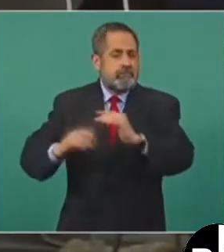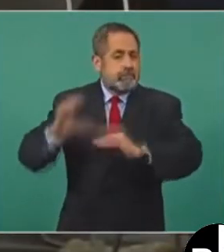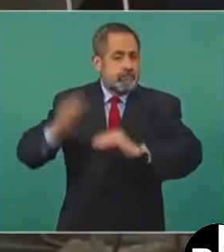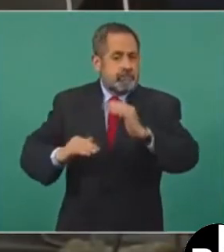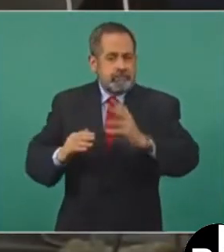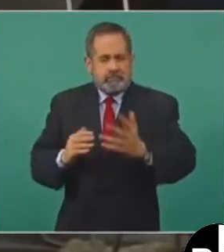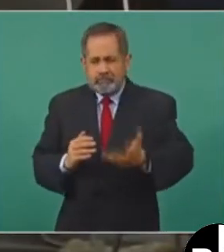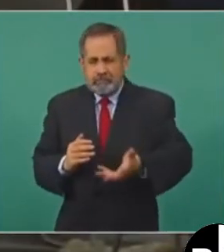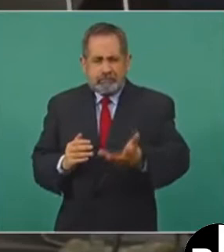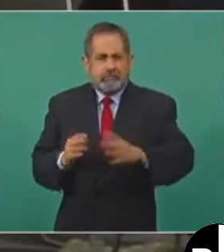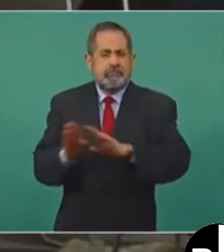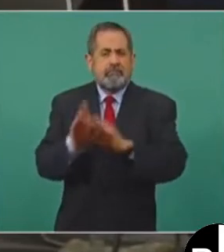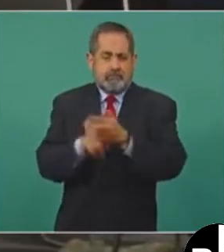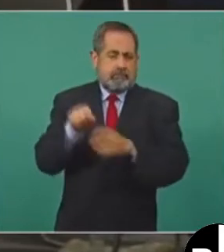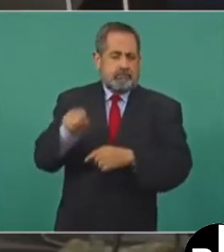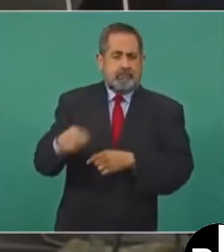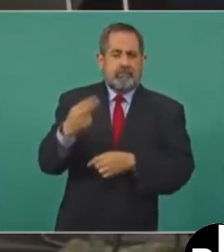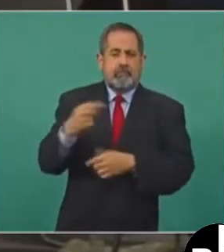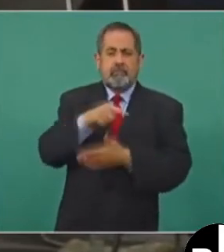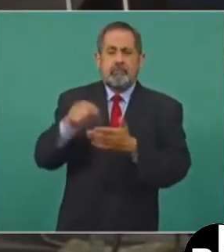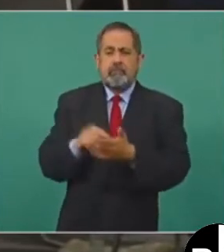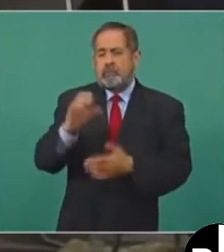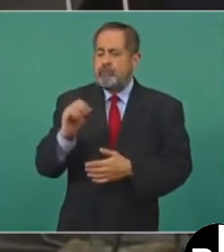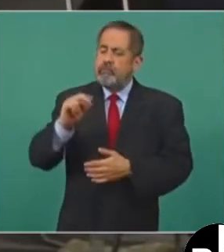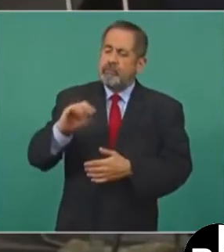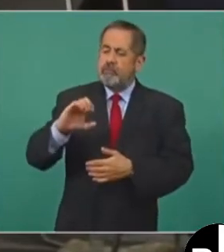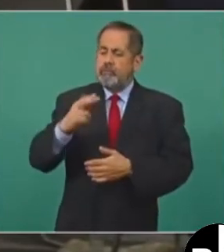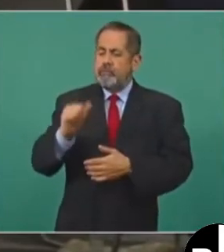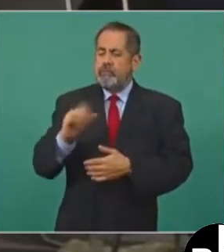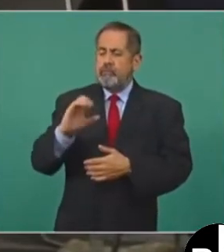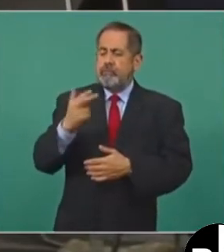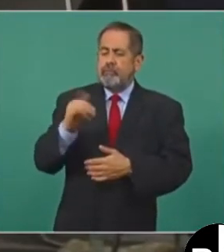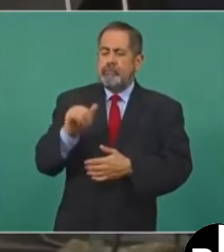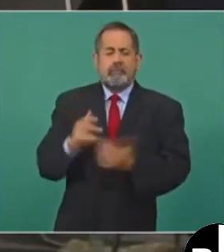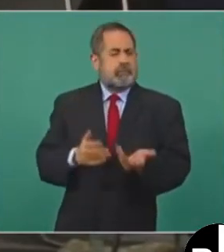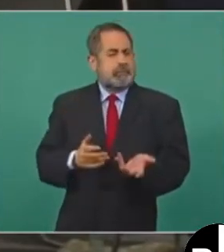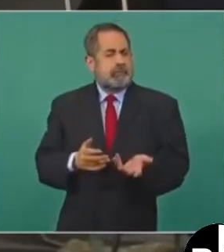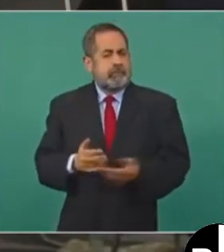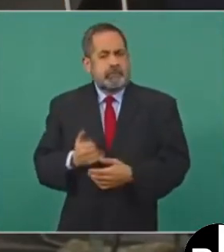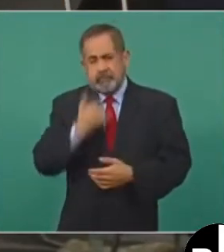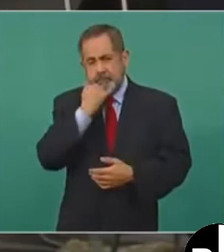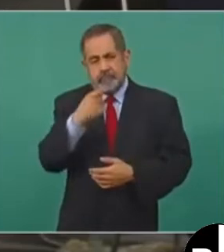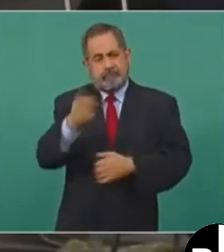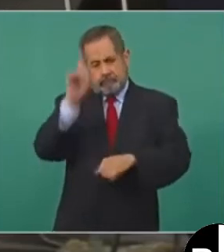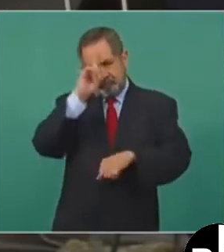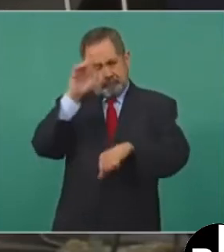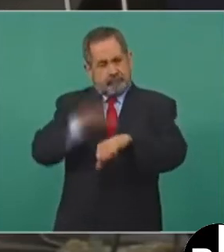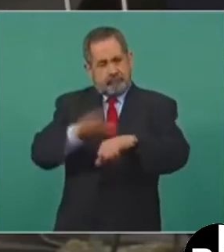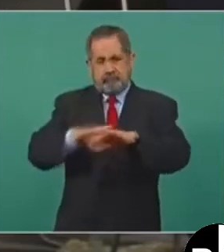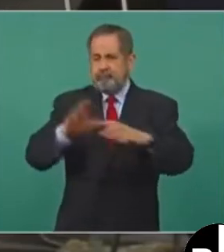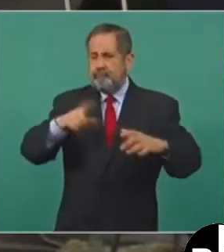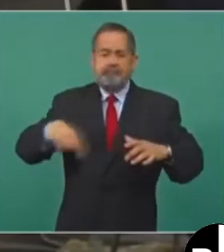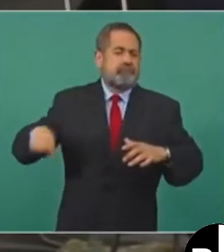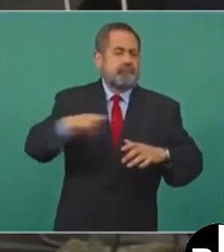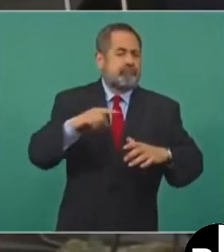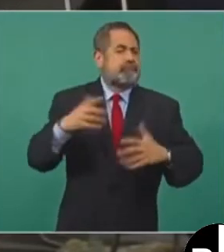en este caso, pues en Conchas Chinas, ¿cuál sería, digamos, en este sentido la recomendación también para los residentes